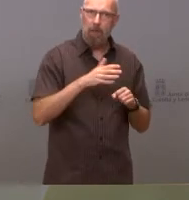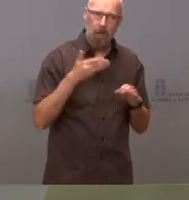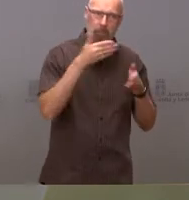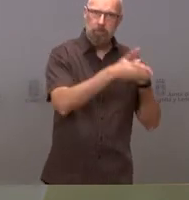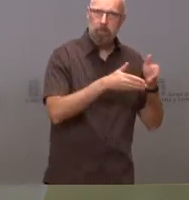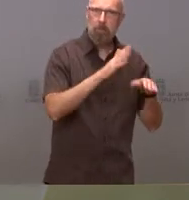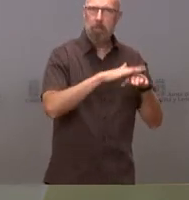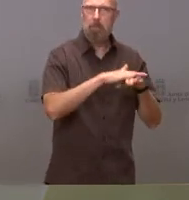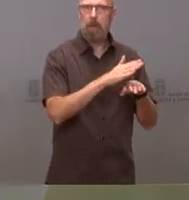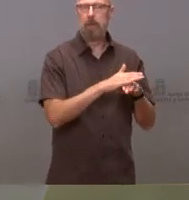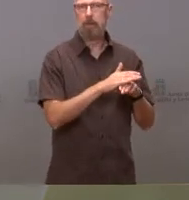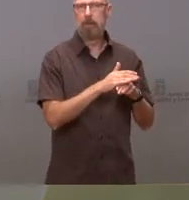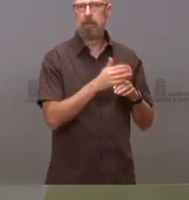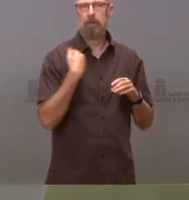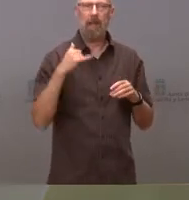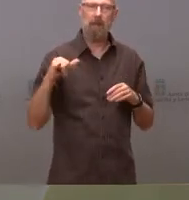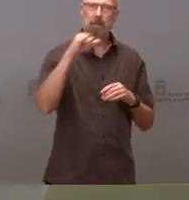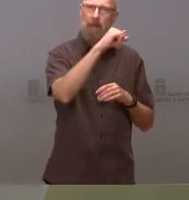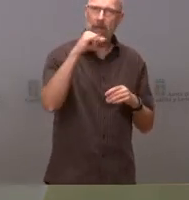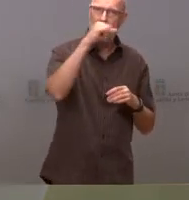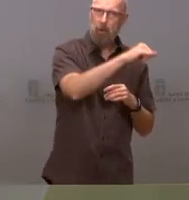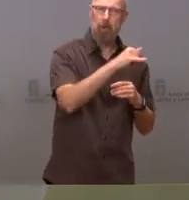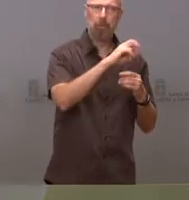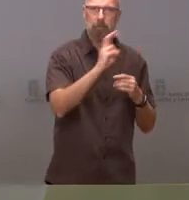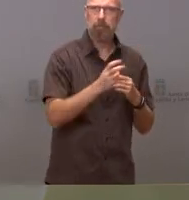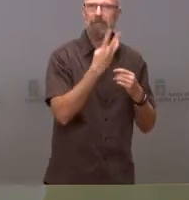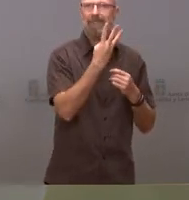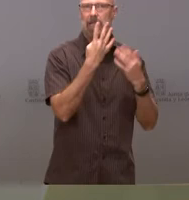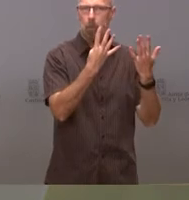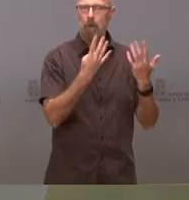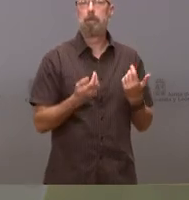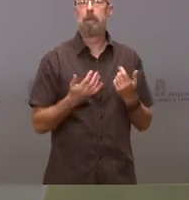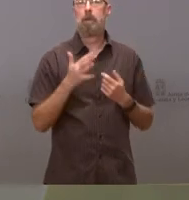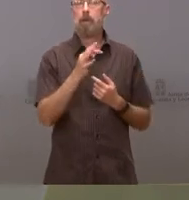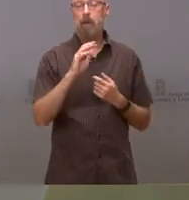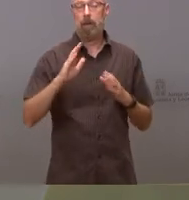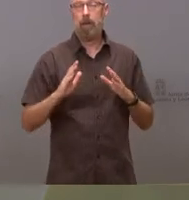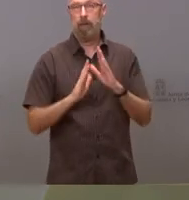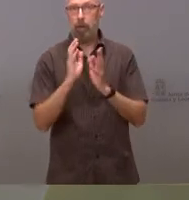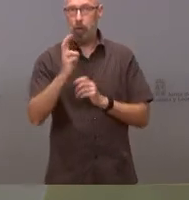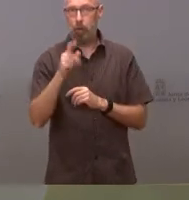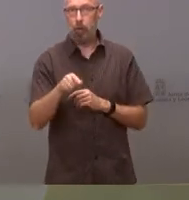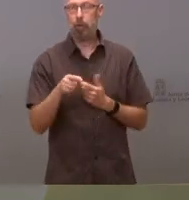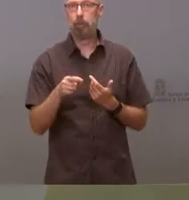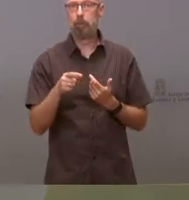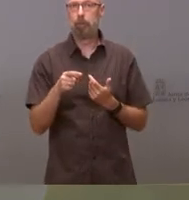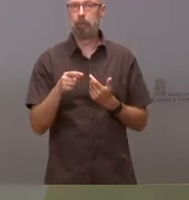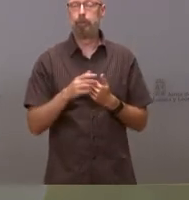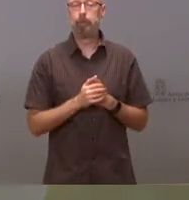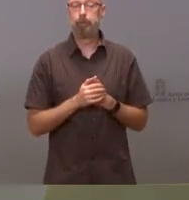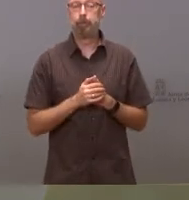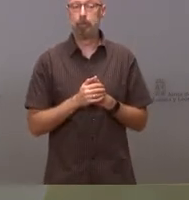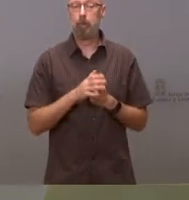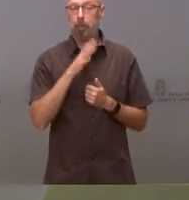hasta 39 medios aéreos, y en el incendio de San Felices de Gallegos, porque hay que recordar que cuando el